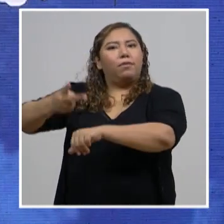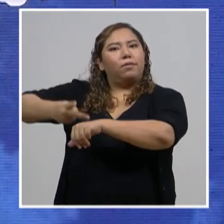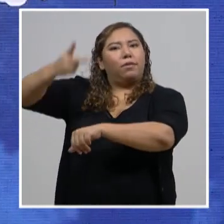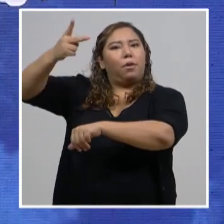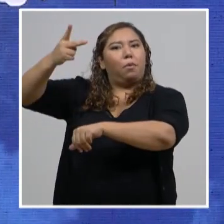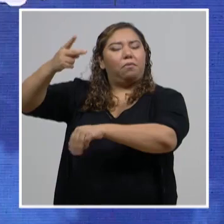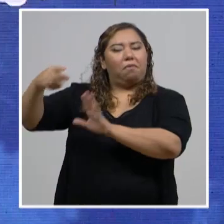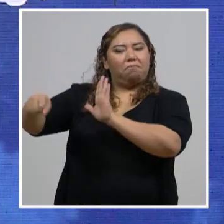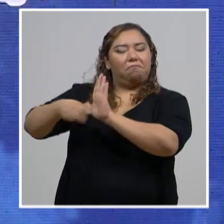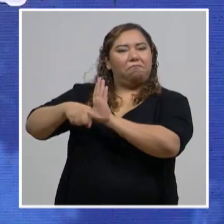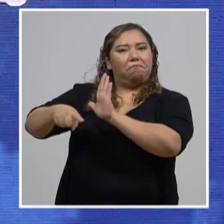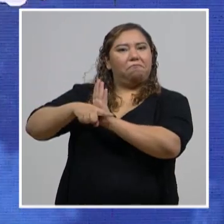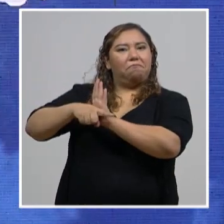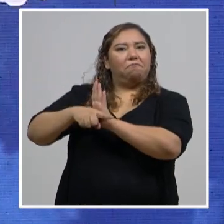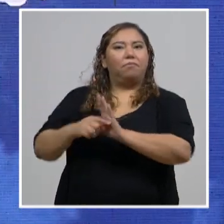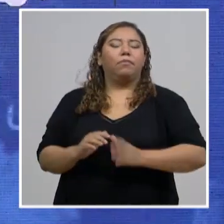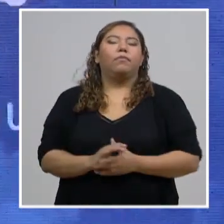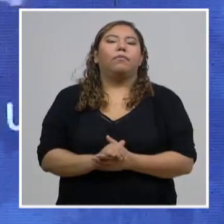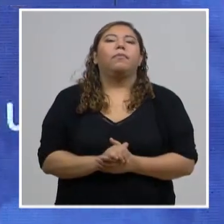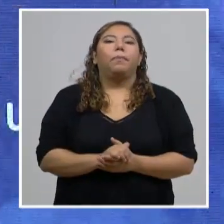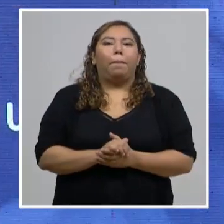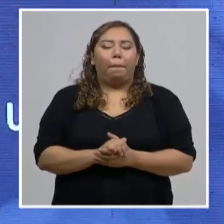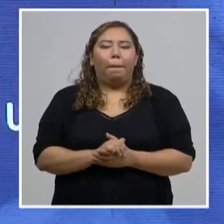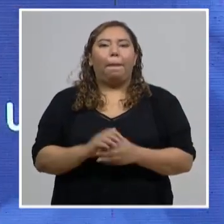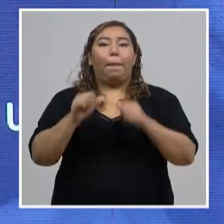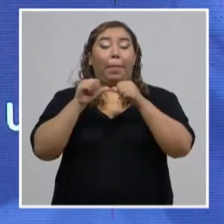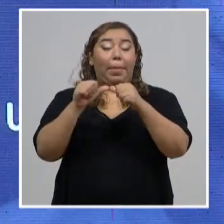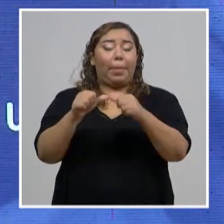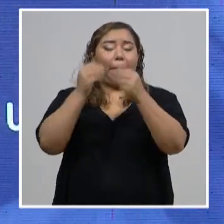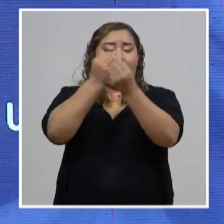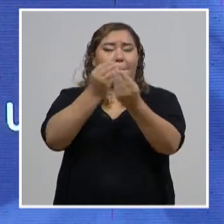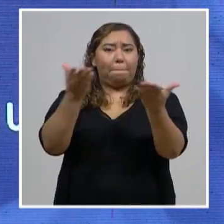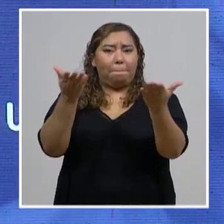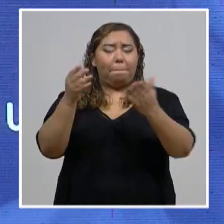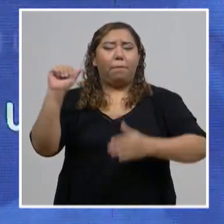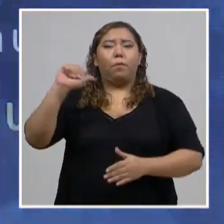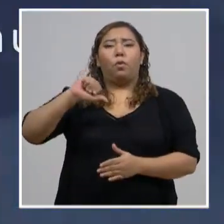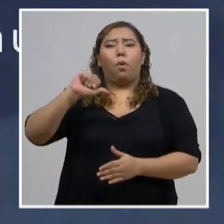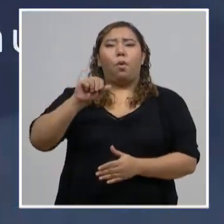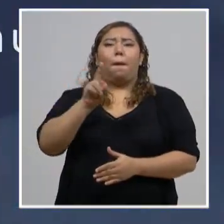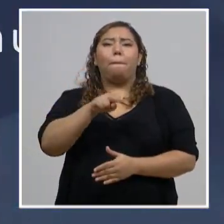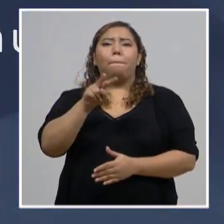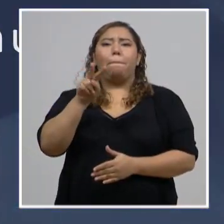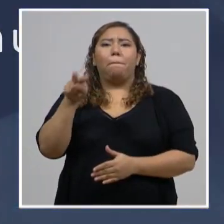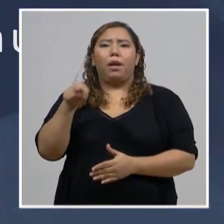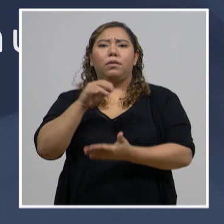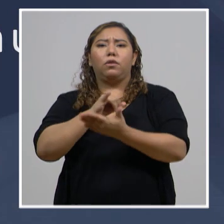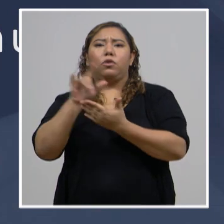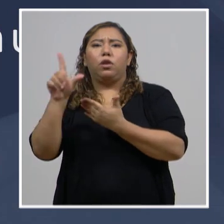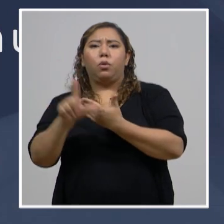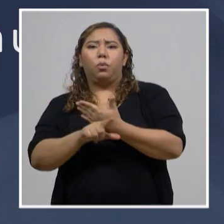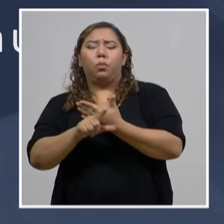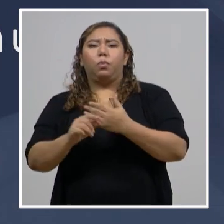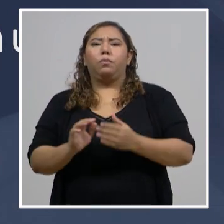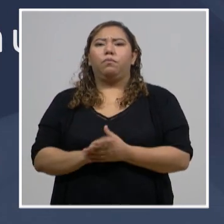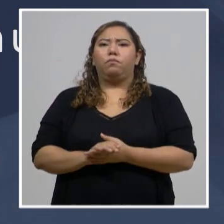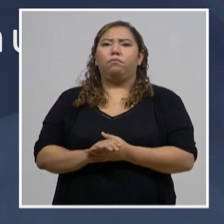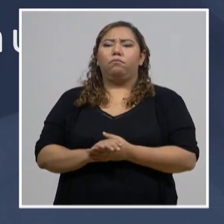negativa. Y continuamos. Para hoy, 22 de julio, el resumen. Con estos